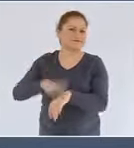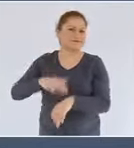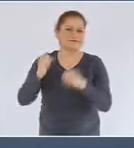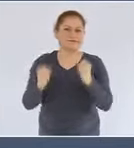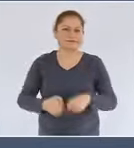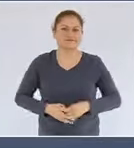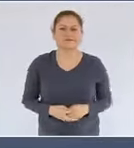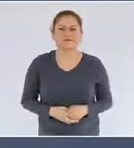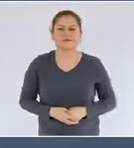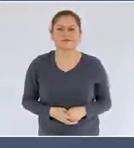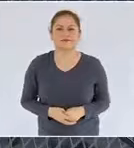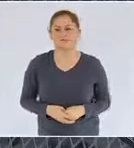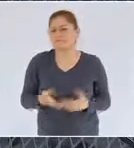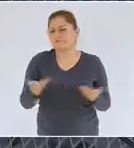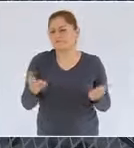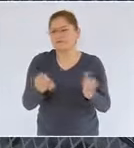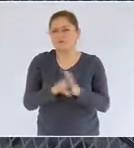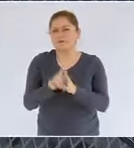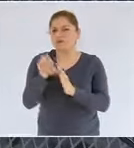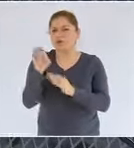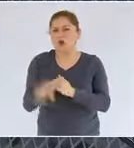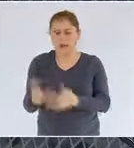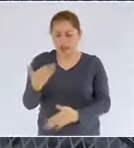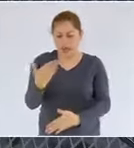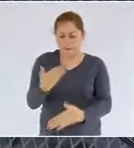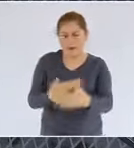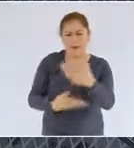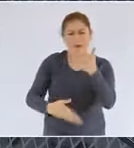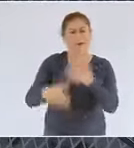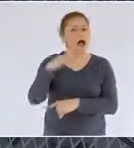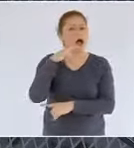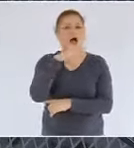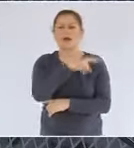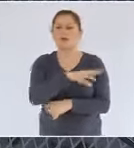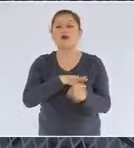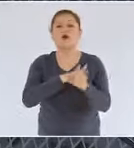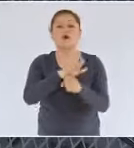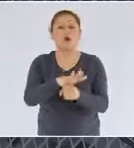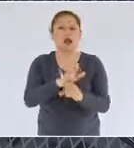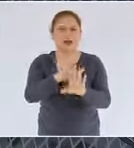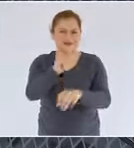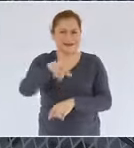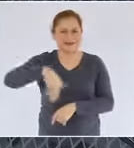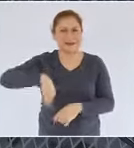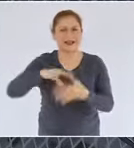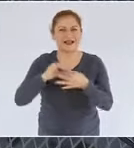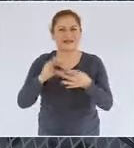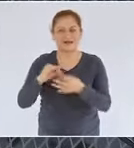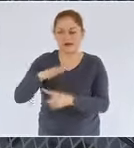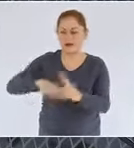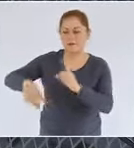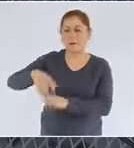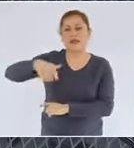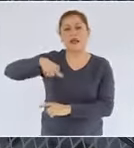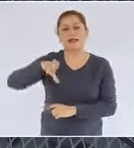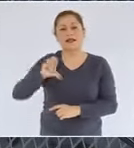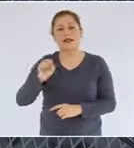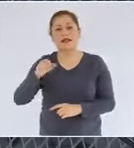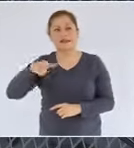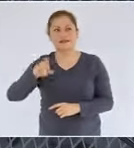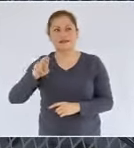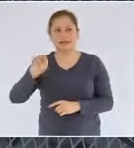Un ejemplo de desarrollo acelerado es el citado campo quesqui, en el que se